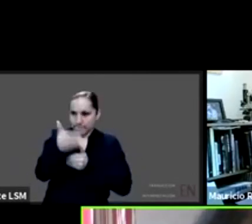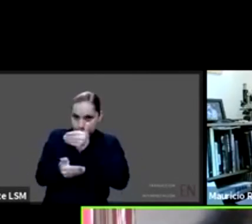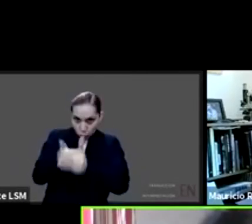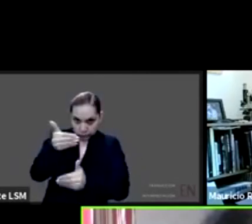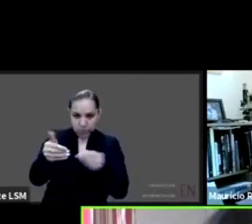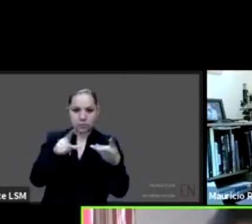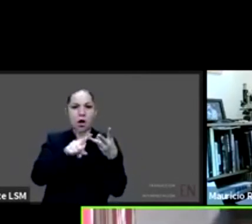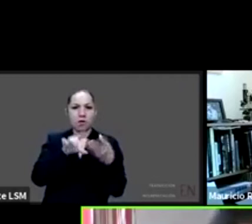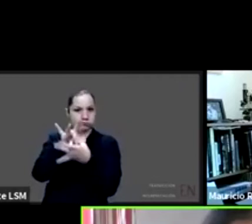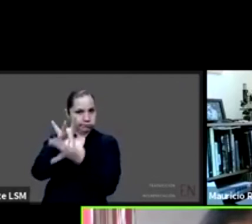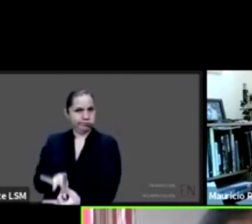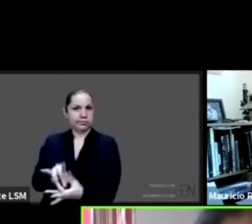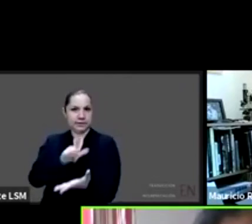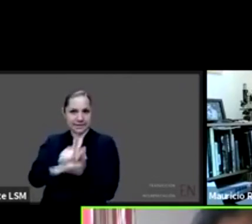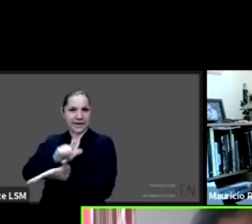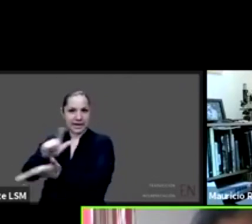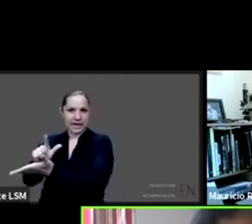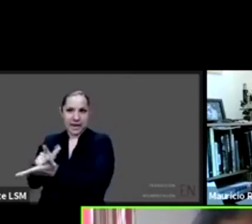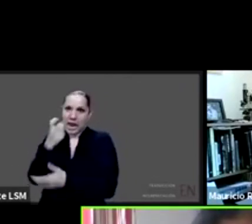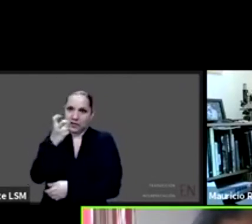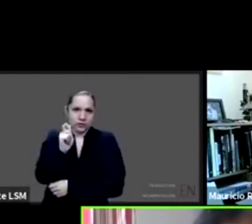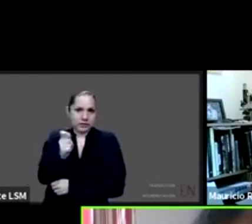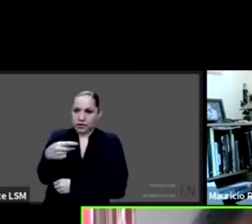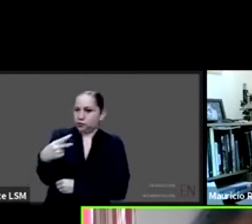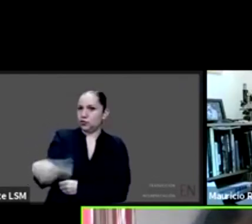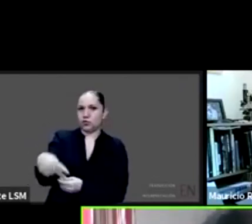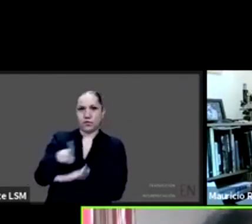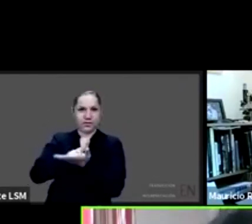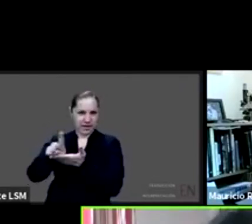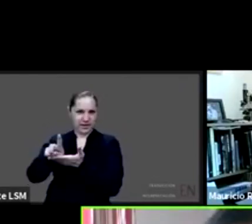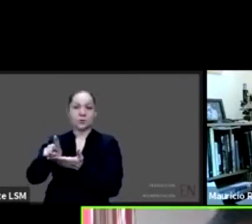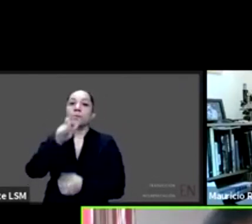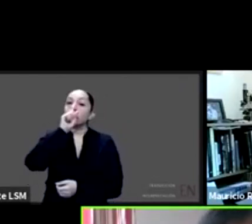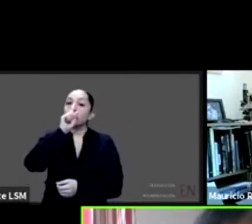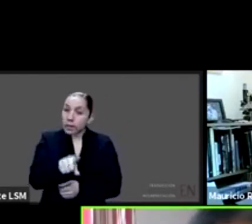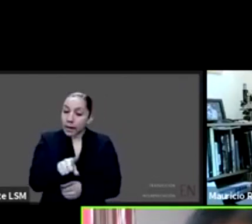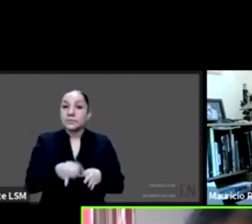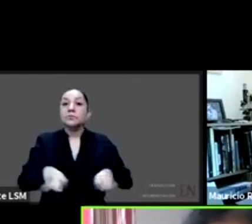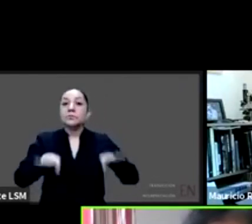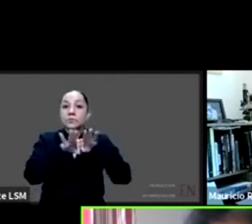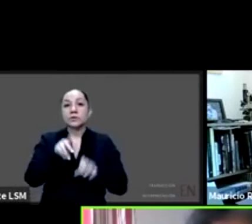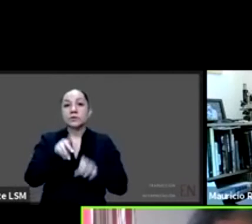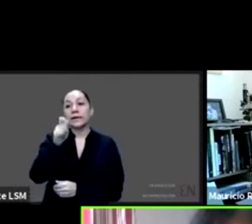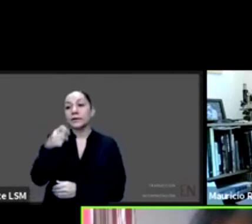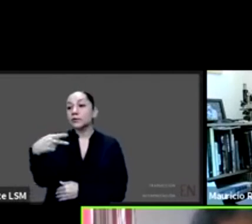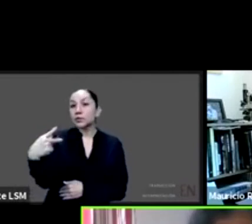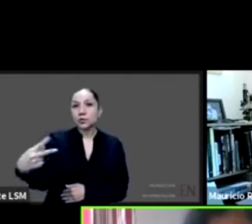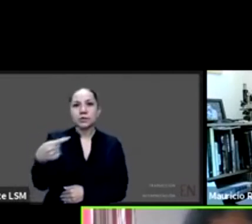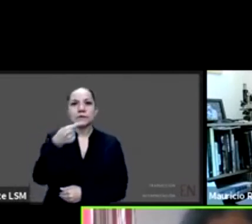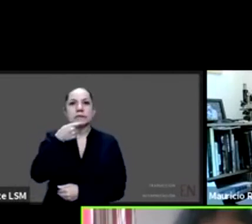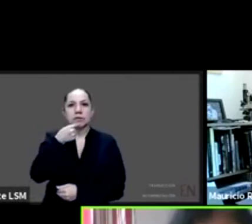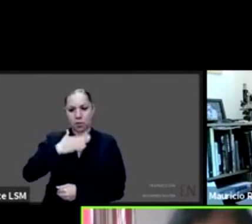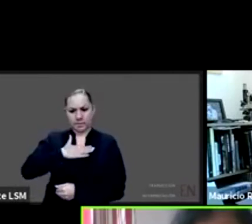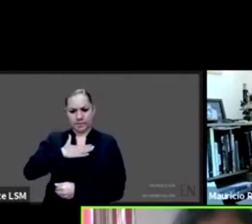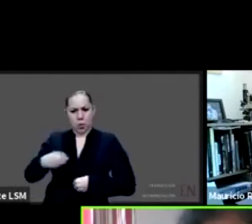derecho, ¿no? Lo otro es que tienen que contemplar otro criterio que es el de la autonomía progresiva de niños, niñas y adolescentes y